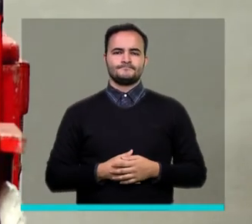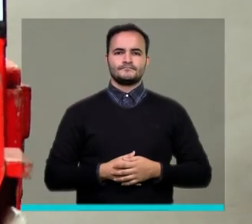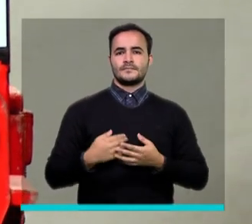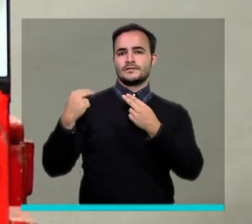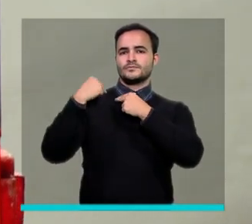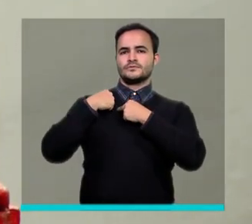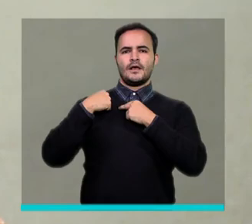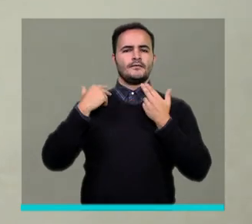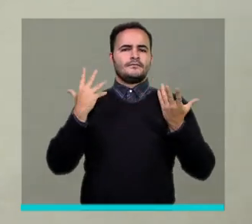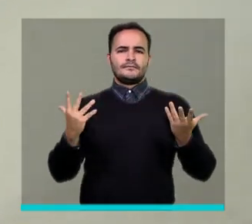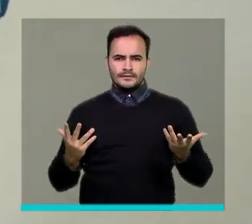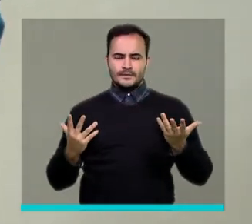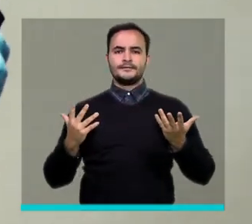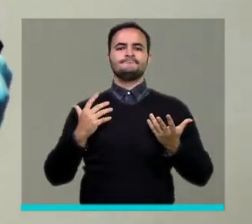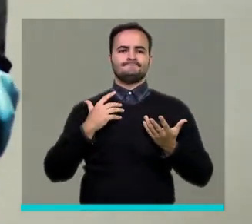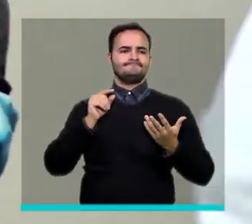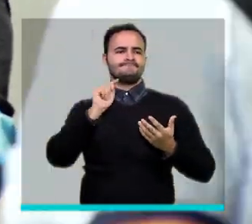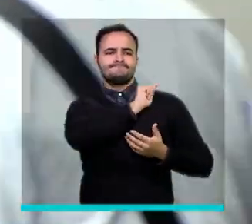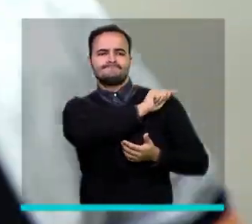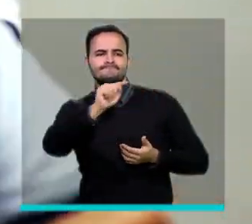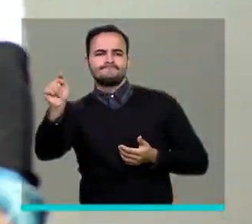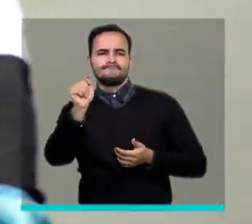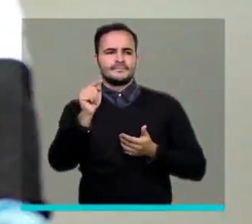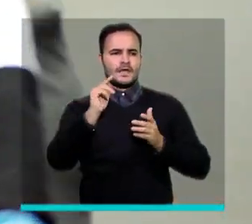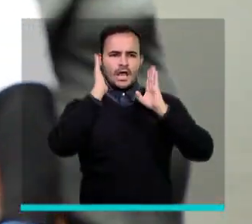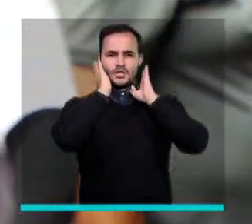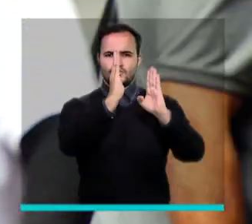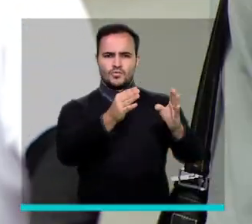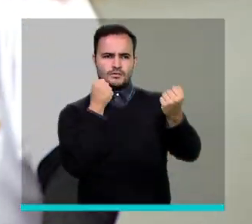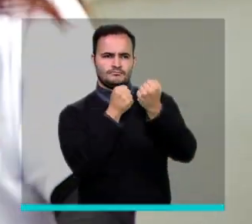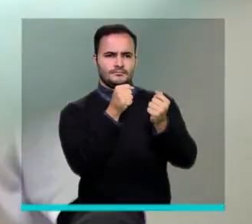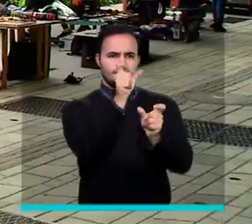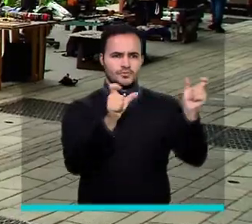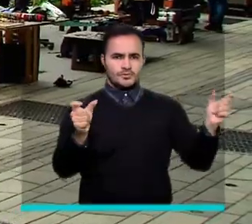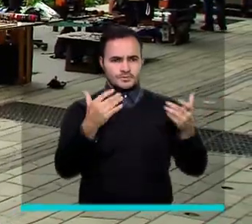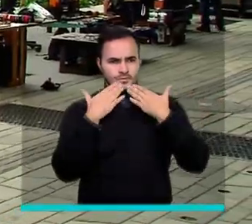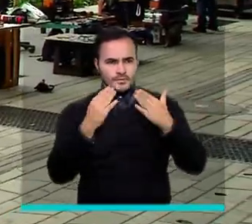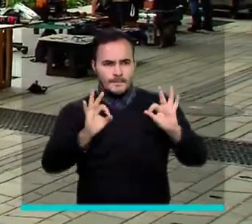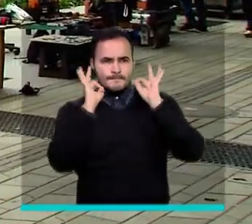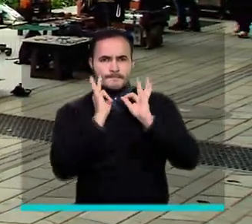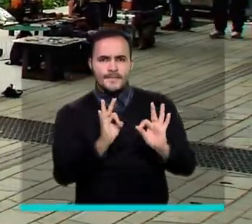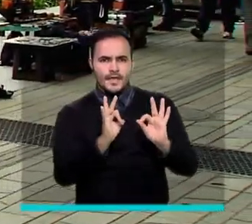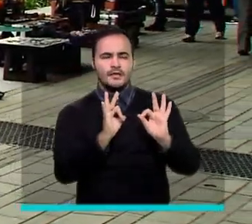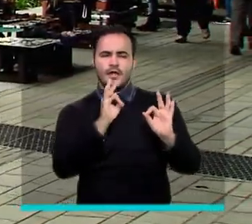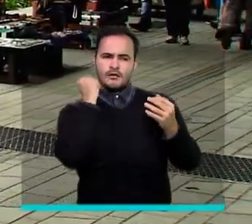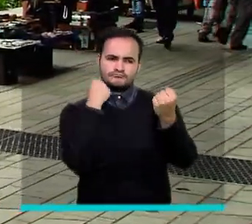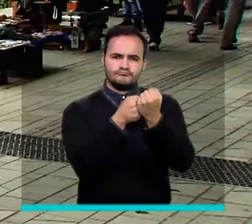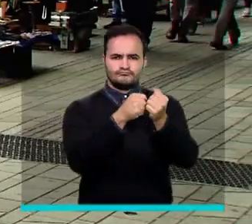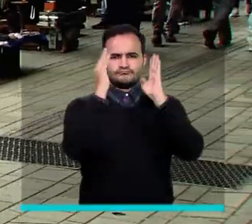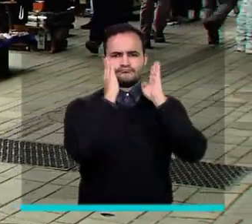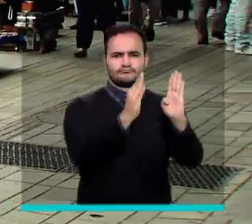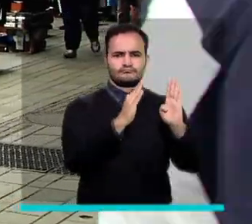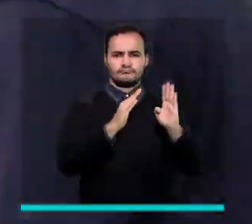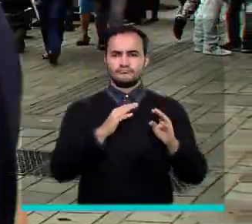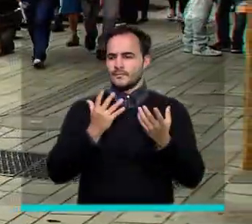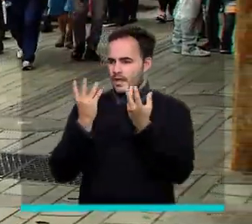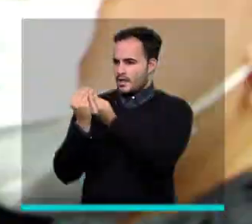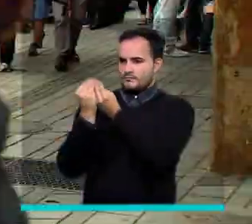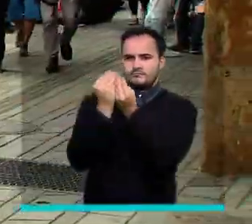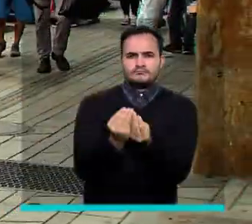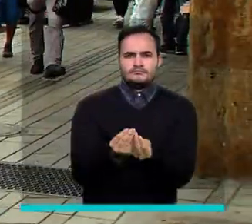asume un trabajo de atención y asistencia humanitaria ha facilitado la entrega de